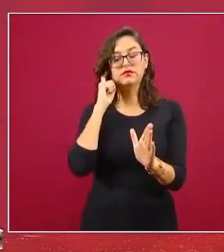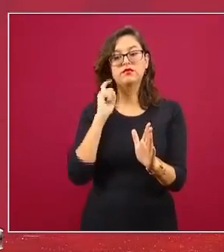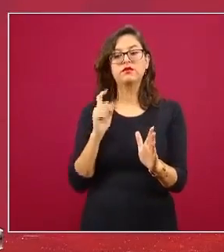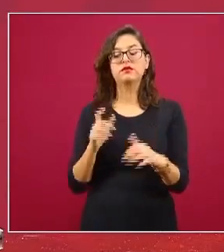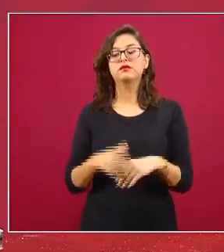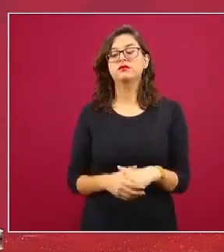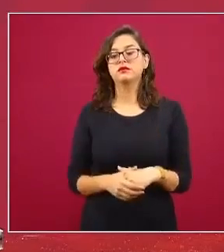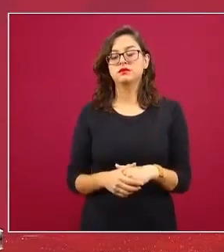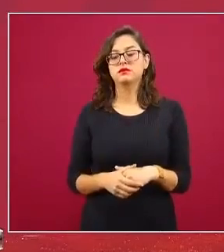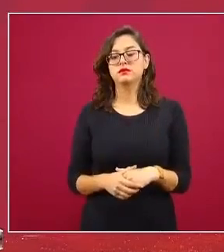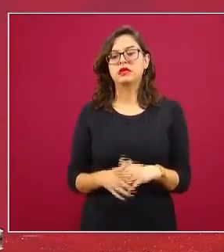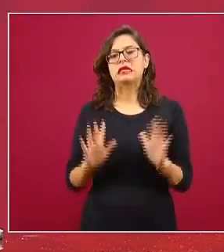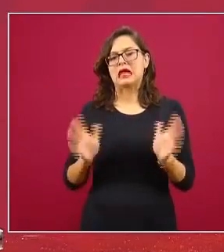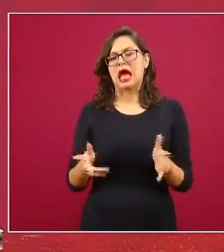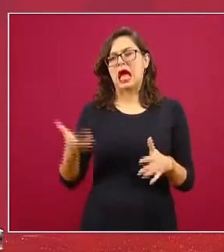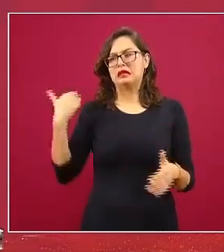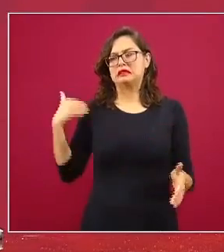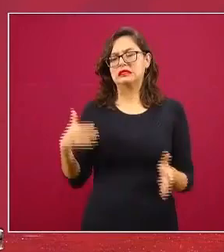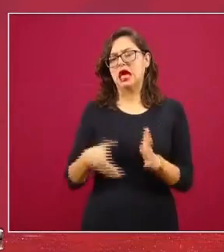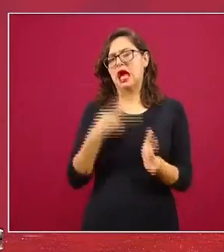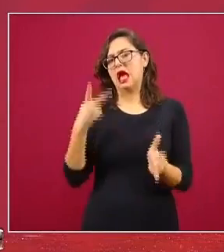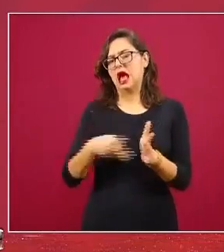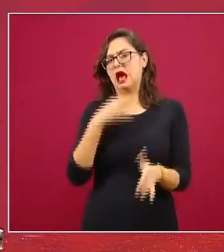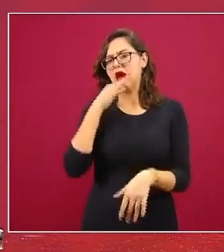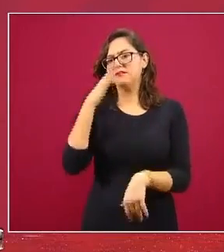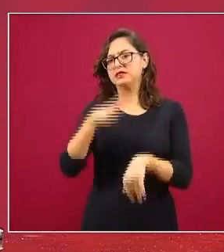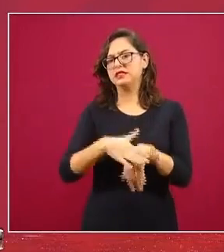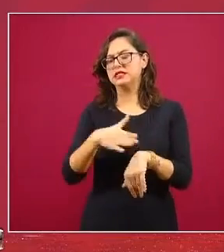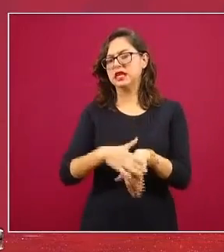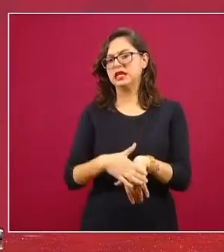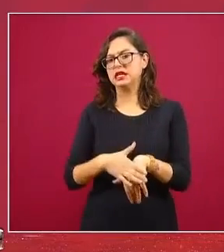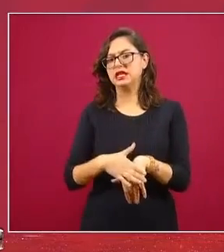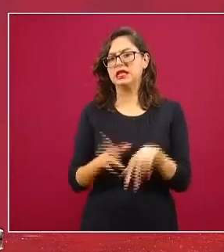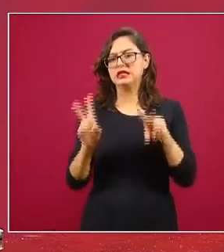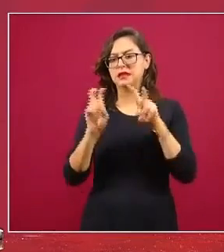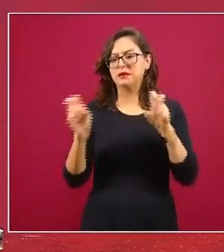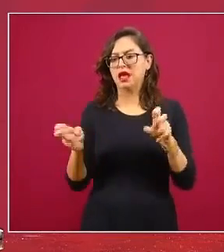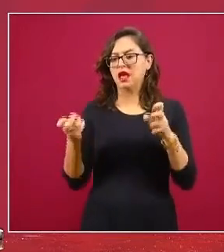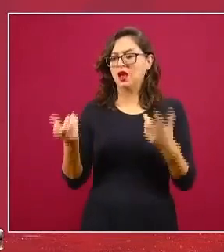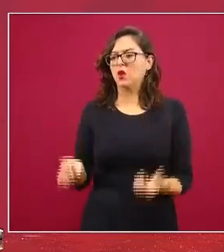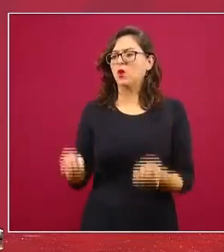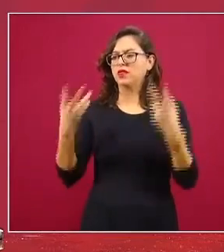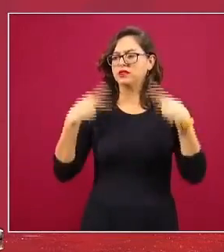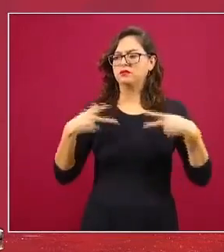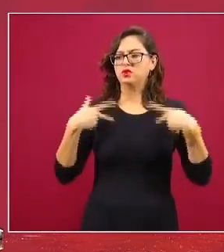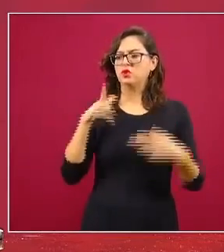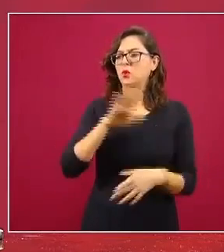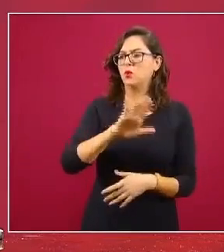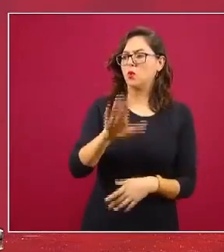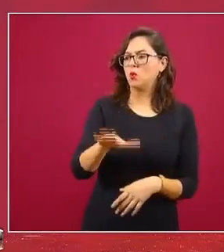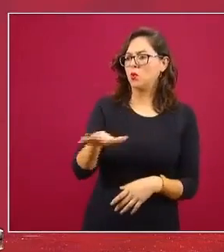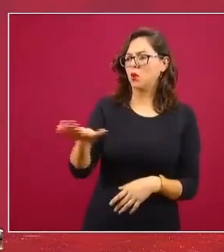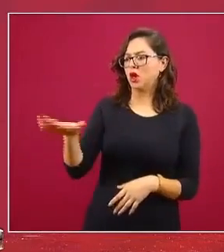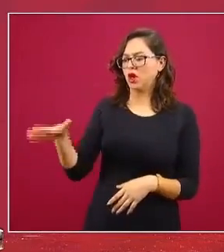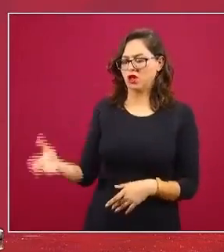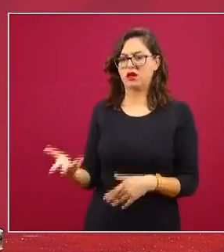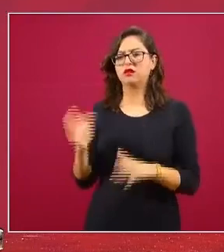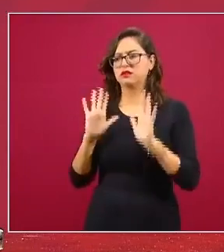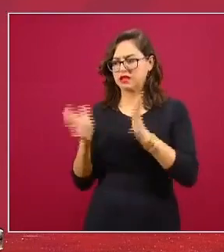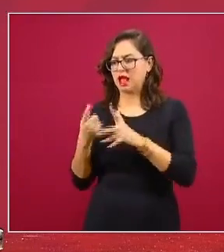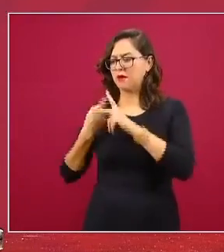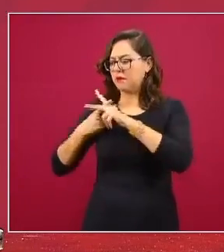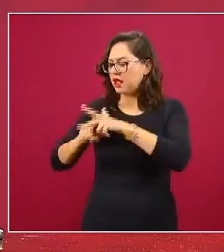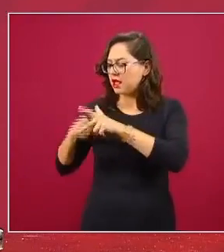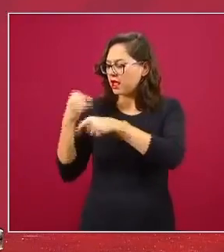ya anunciando ya en varias ocasiones sobre el exceso de mortalidad. Como también lo comentó el doctor López-Gatell